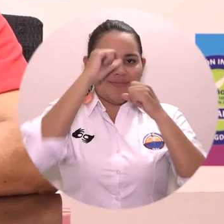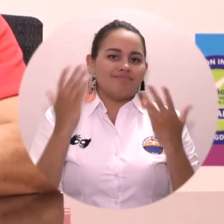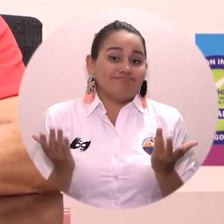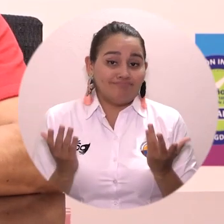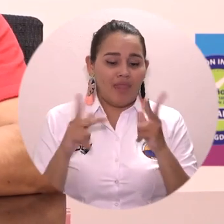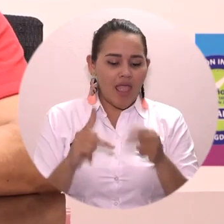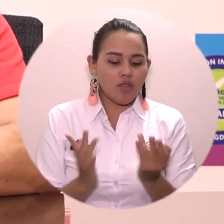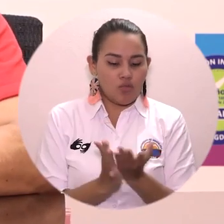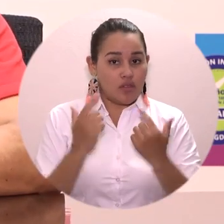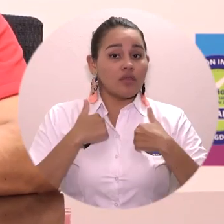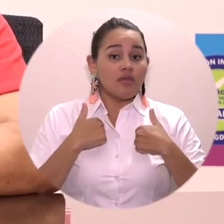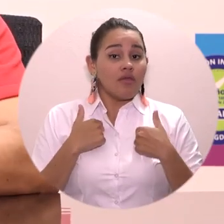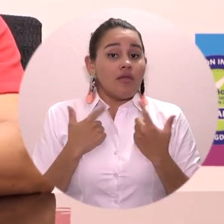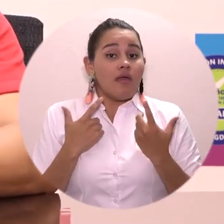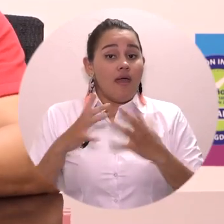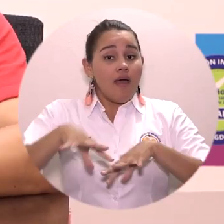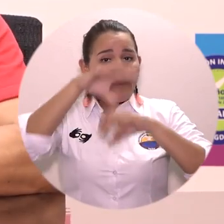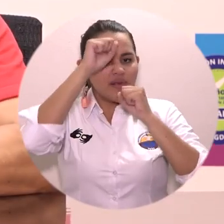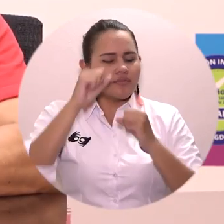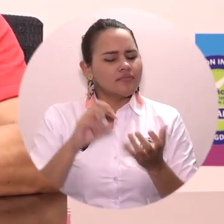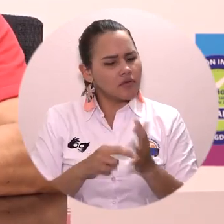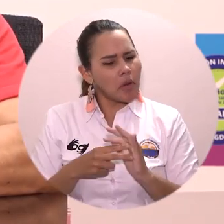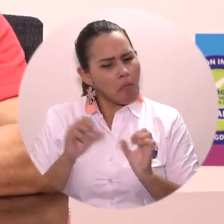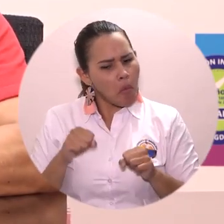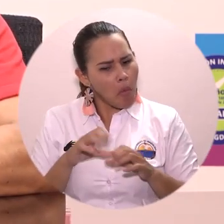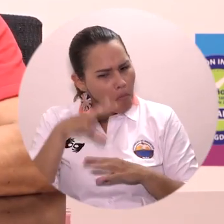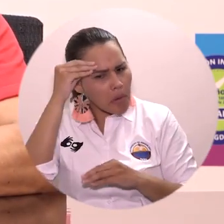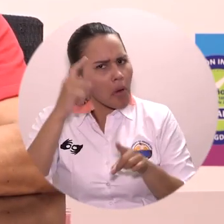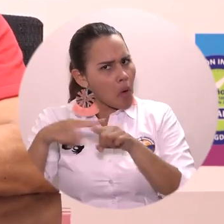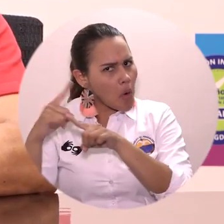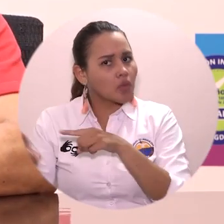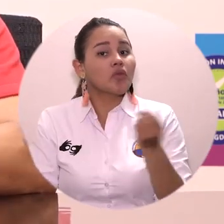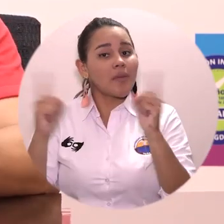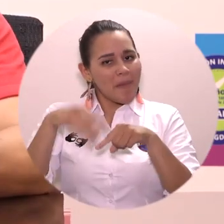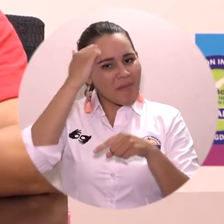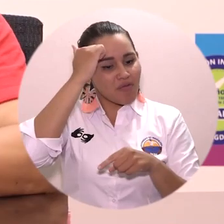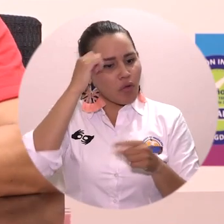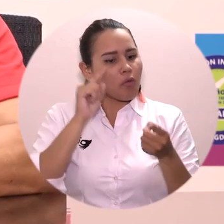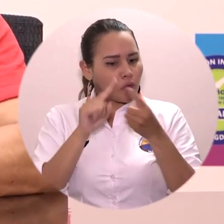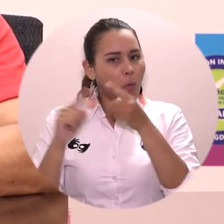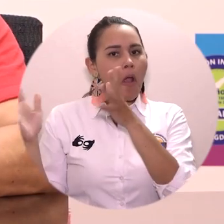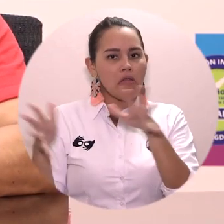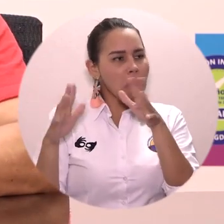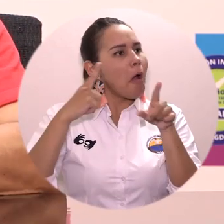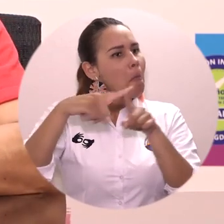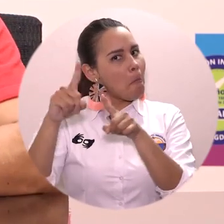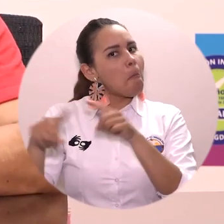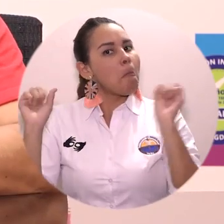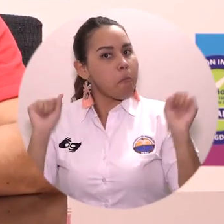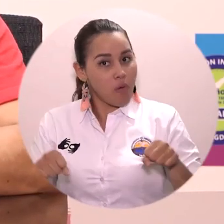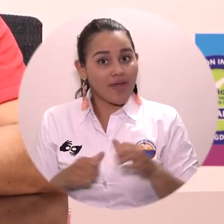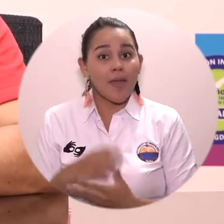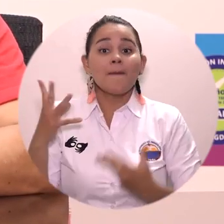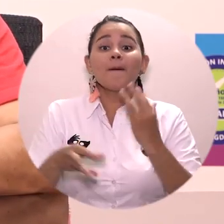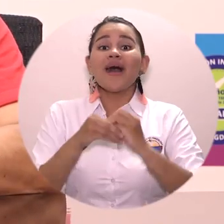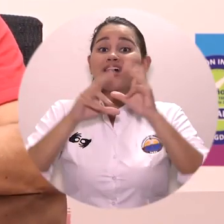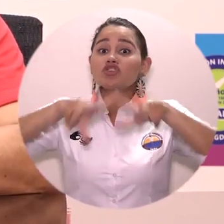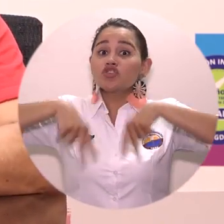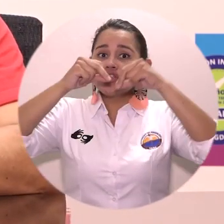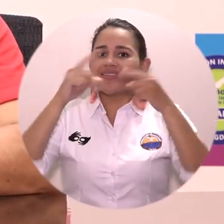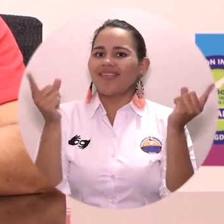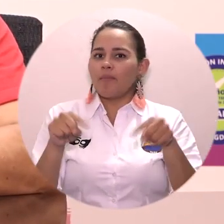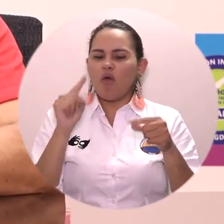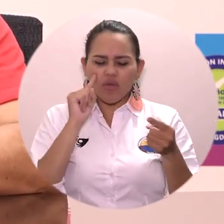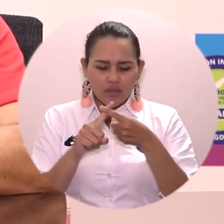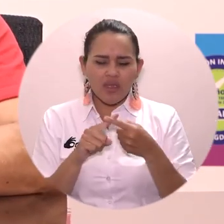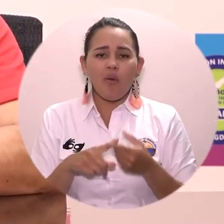A los estudiantes que hay otras formas también de aprender, a los profesores que hay otras formas también de enseñar y a la sociedad en su conjunto que hay que